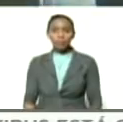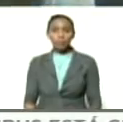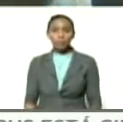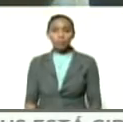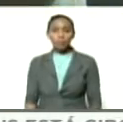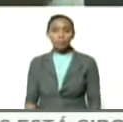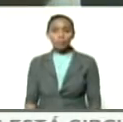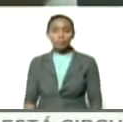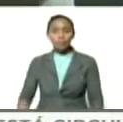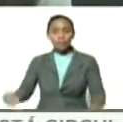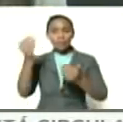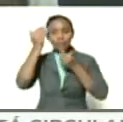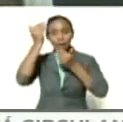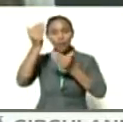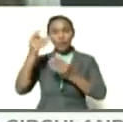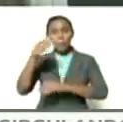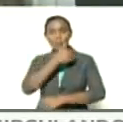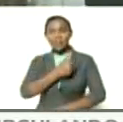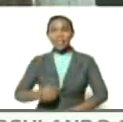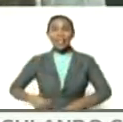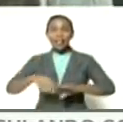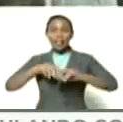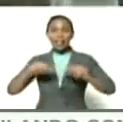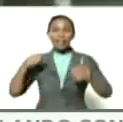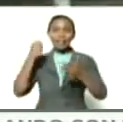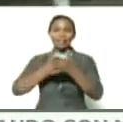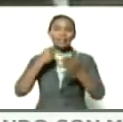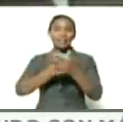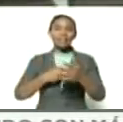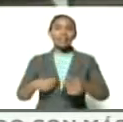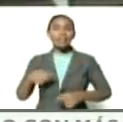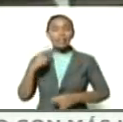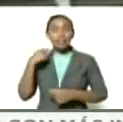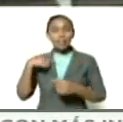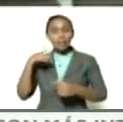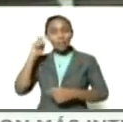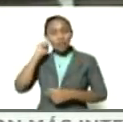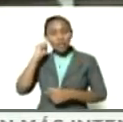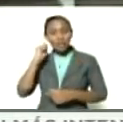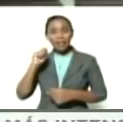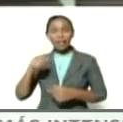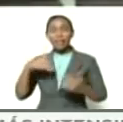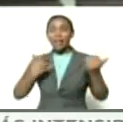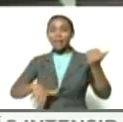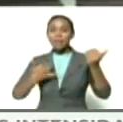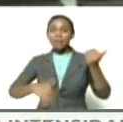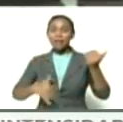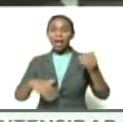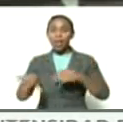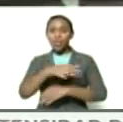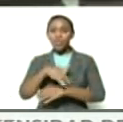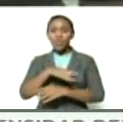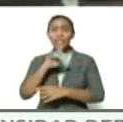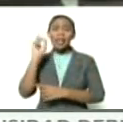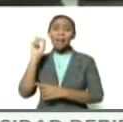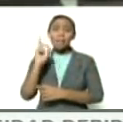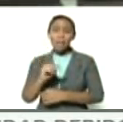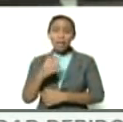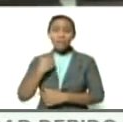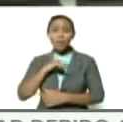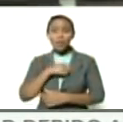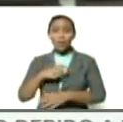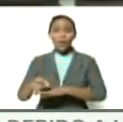un saludo presidente desde la tierra combativa de Josefa de José Leonardo y de Alí Primera desde donde también con nuestro